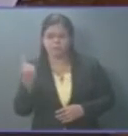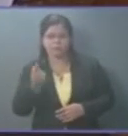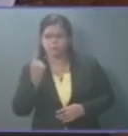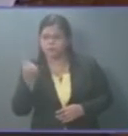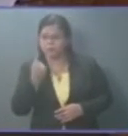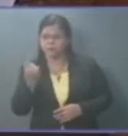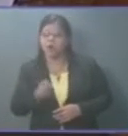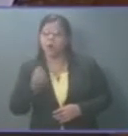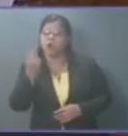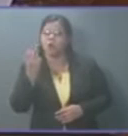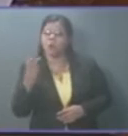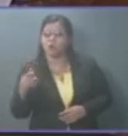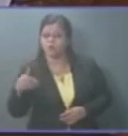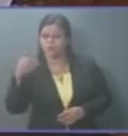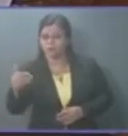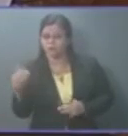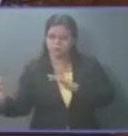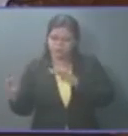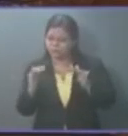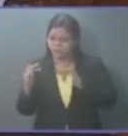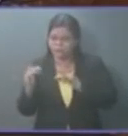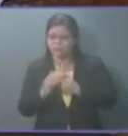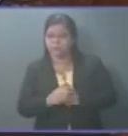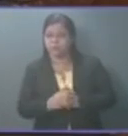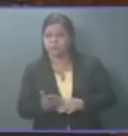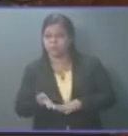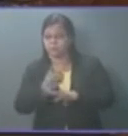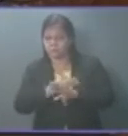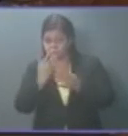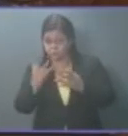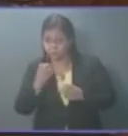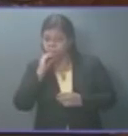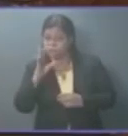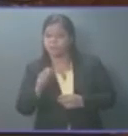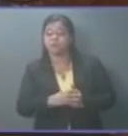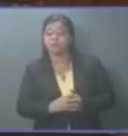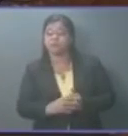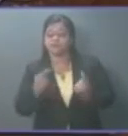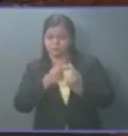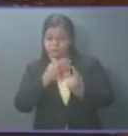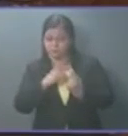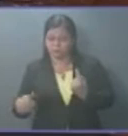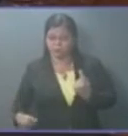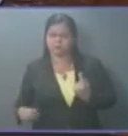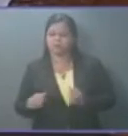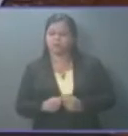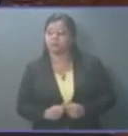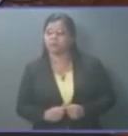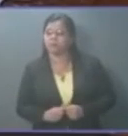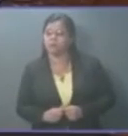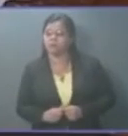de 12 años de guerra, como lo quiere hacer ver el inquilino en casa presidencial, el presidente,